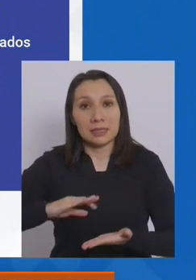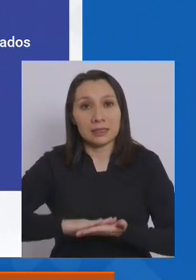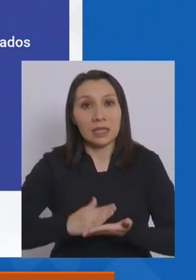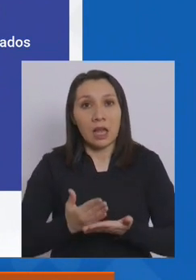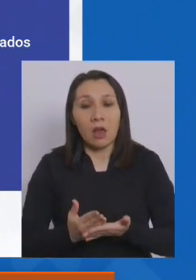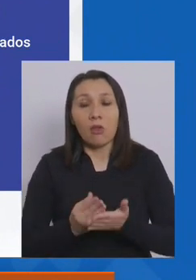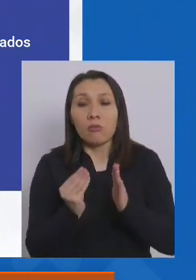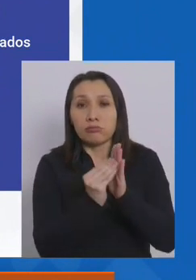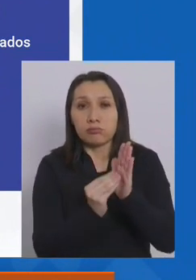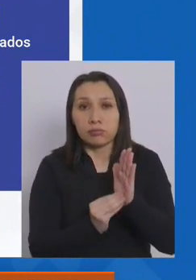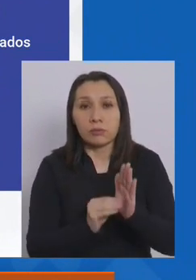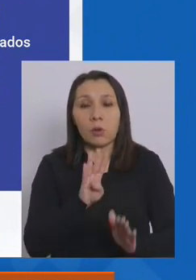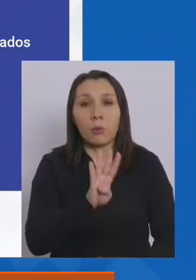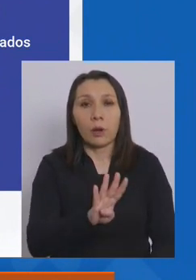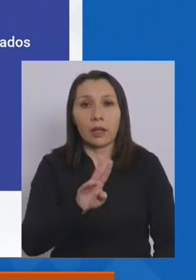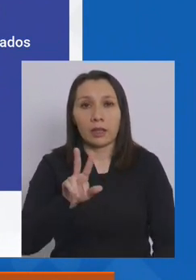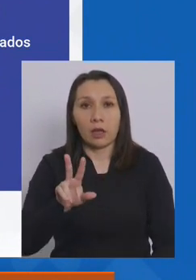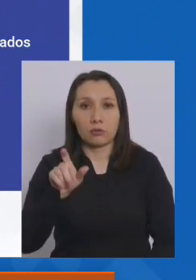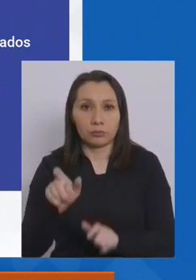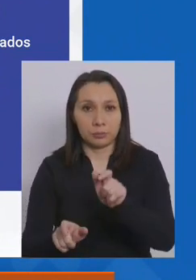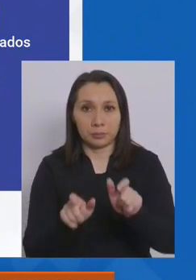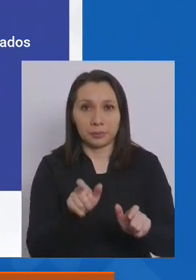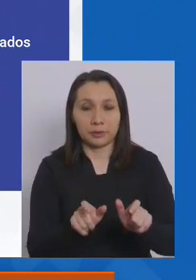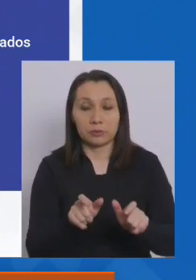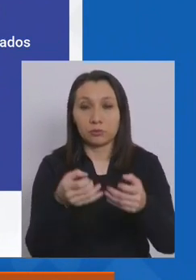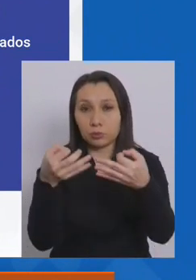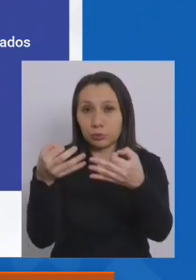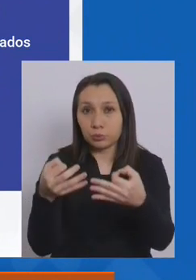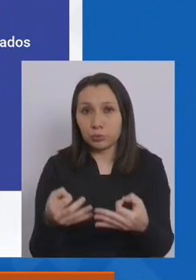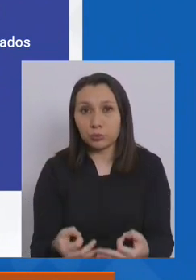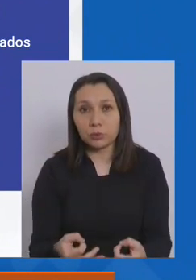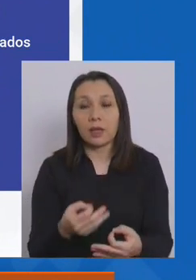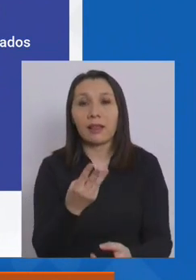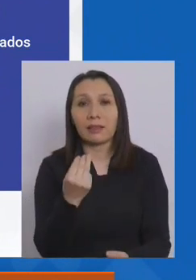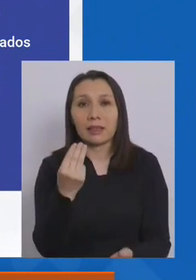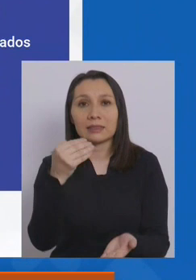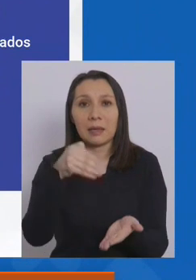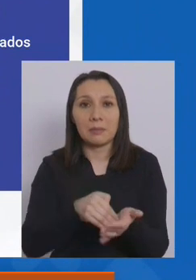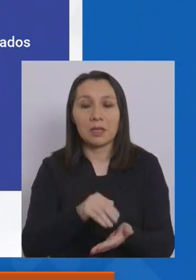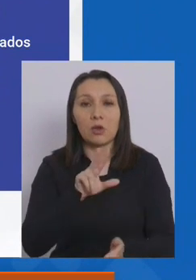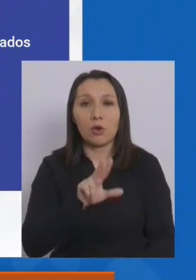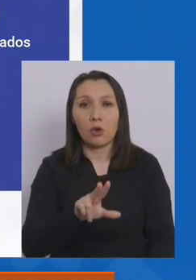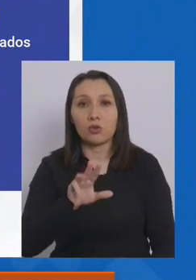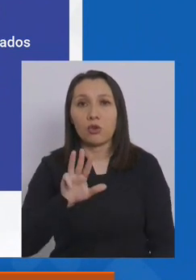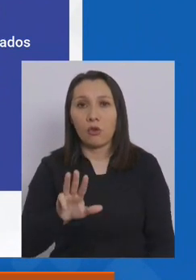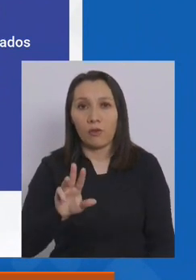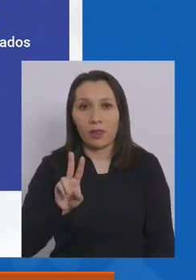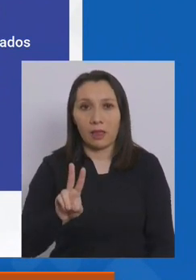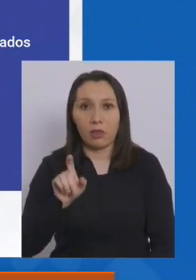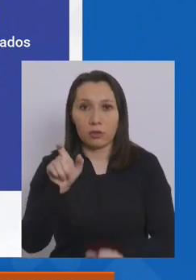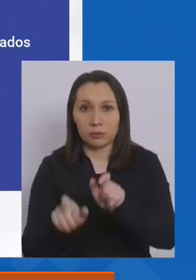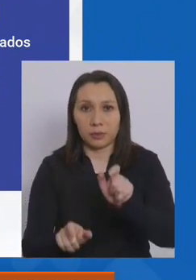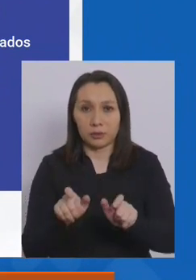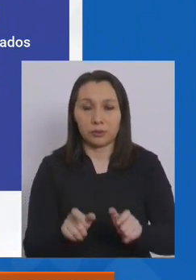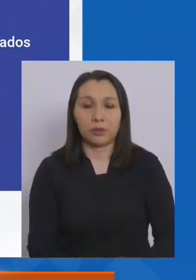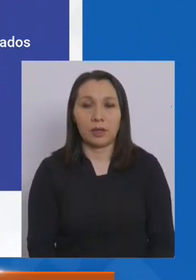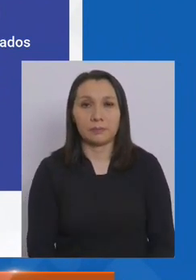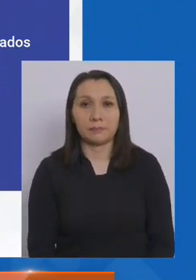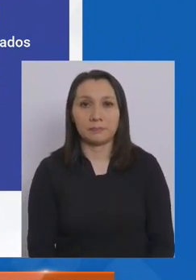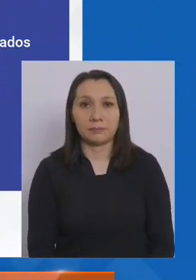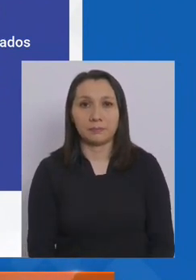se reportan 48 casos, totalizando 13.892 personas.